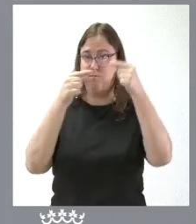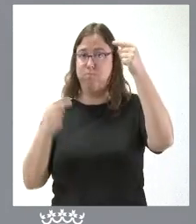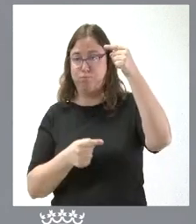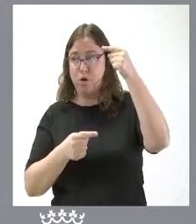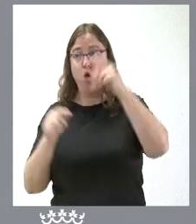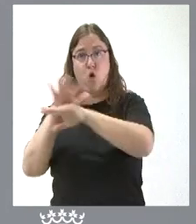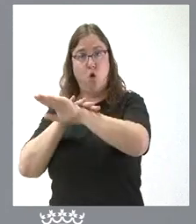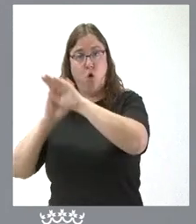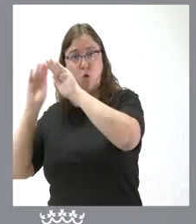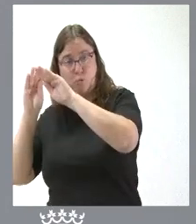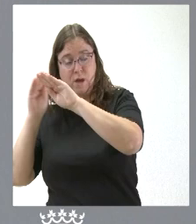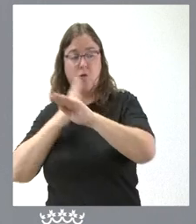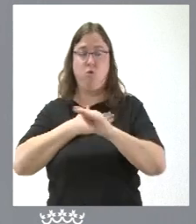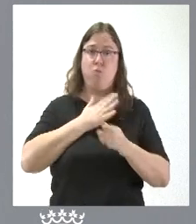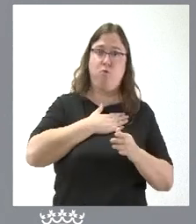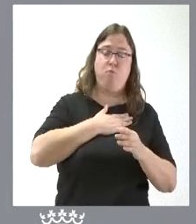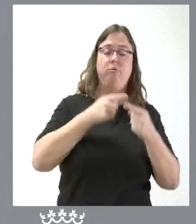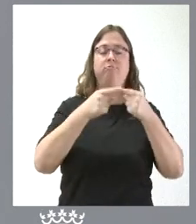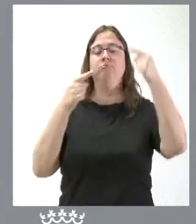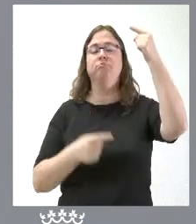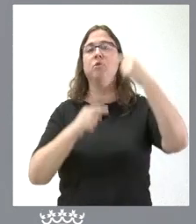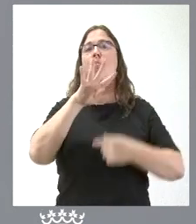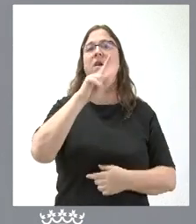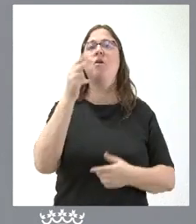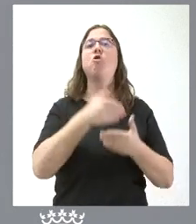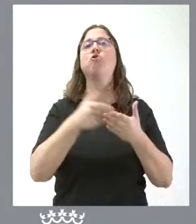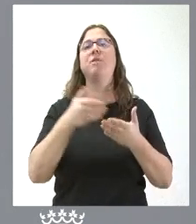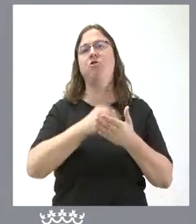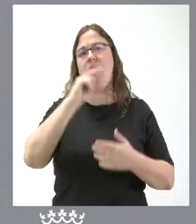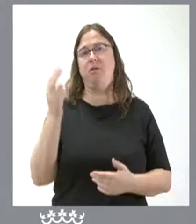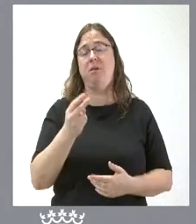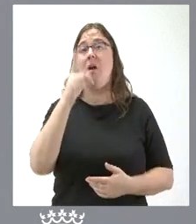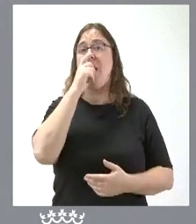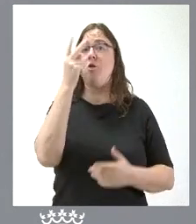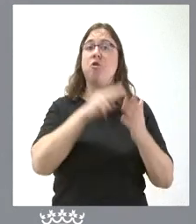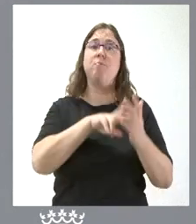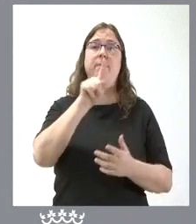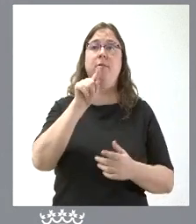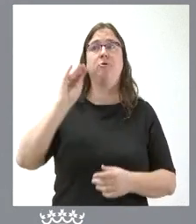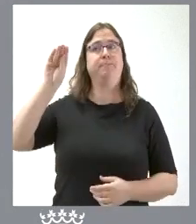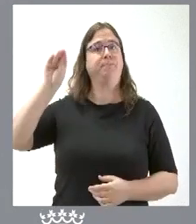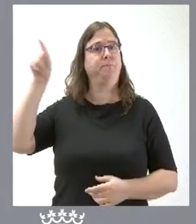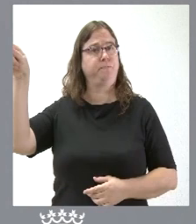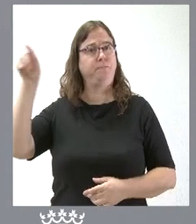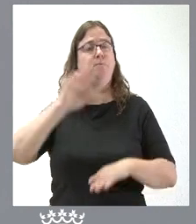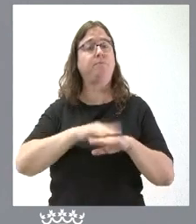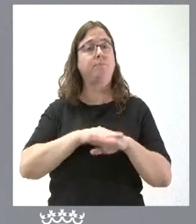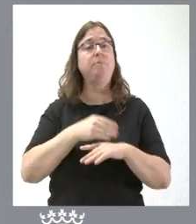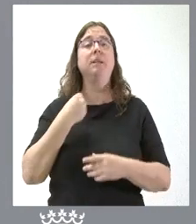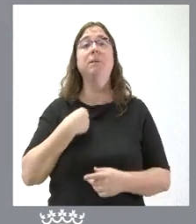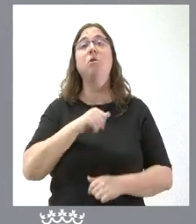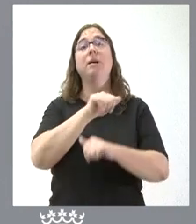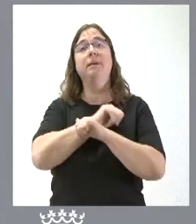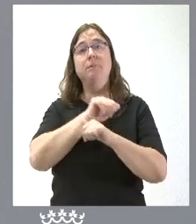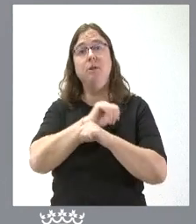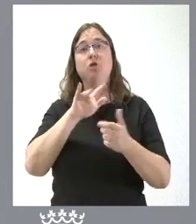que ha hecho la Junta de Castellones de 42 millones de euros por ese importe del año 21 se hace el requerimiento y por ese importe esperamos